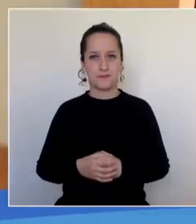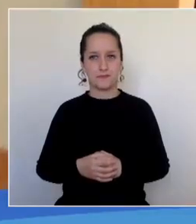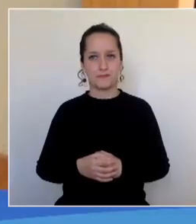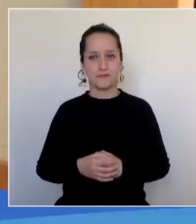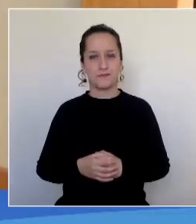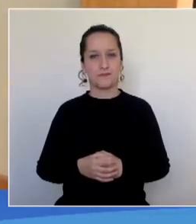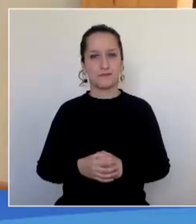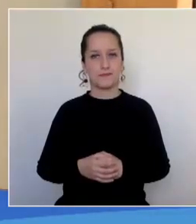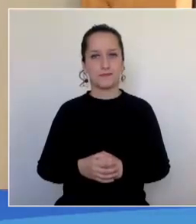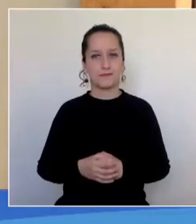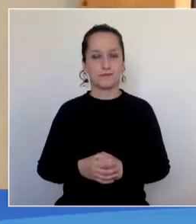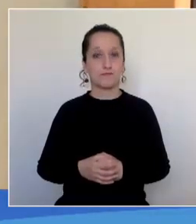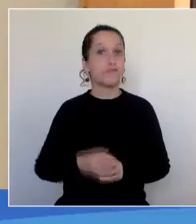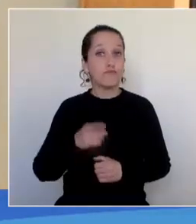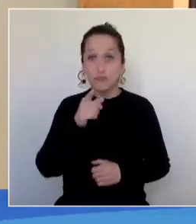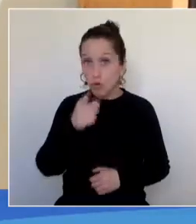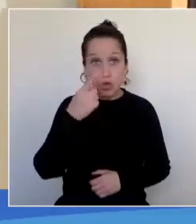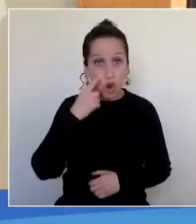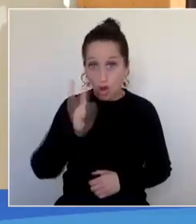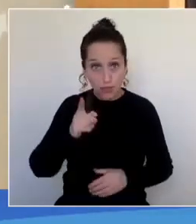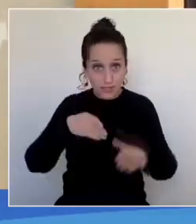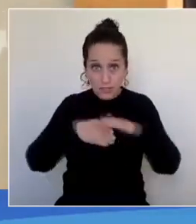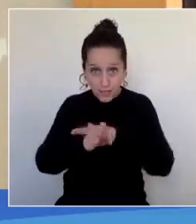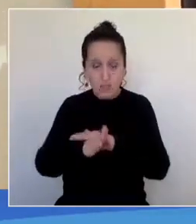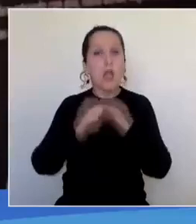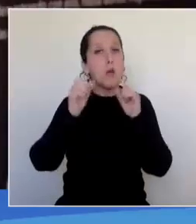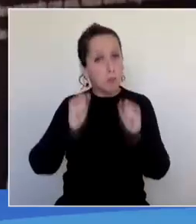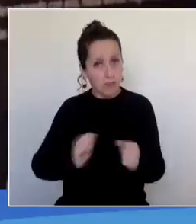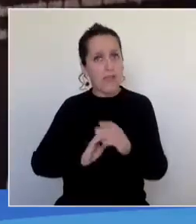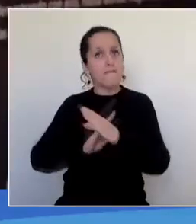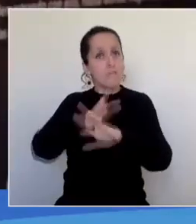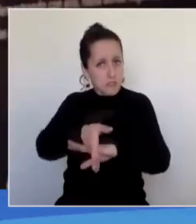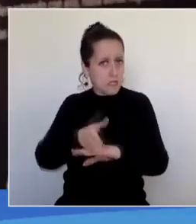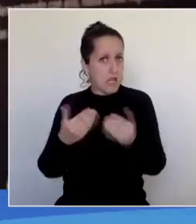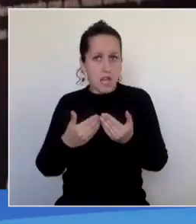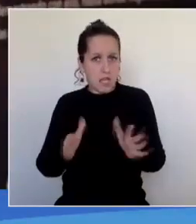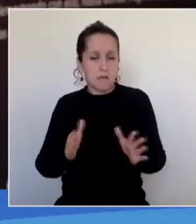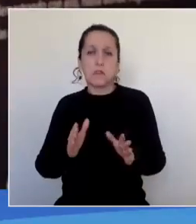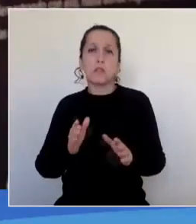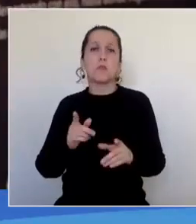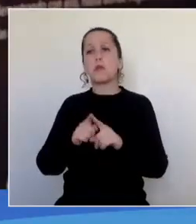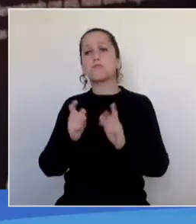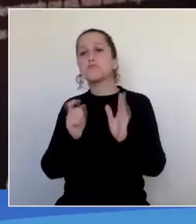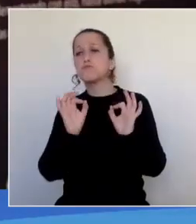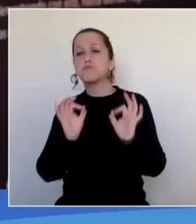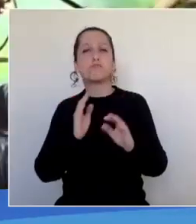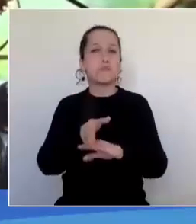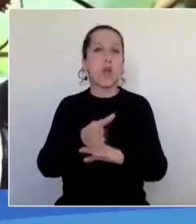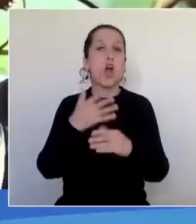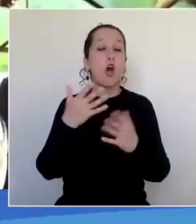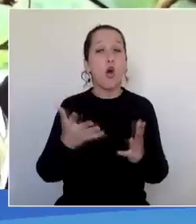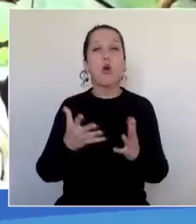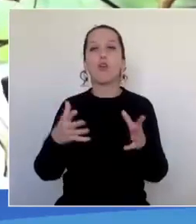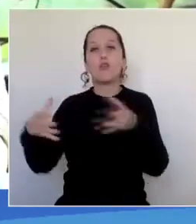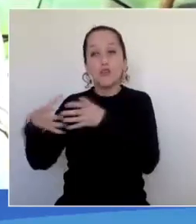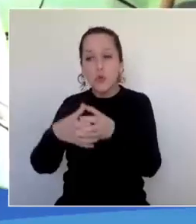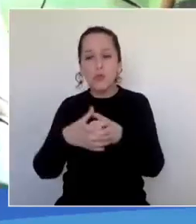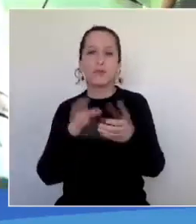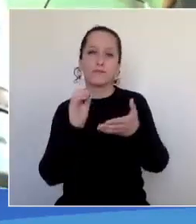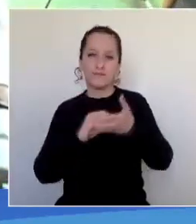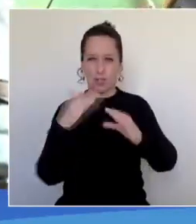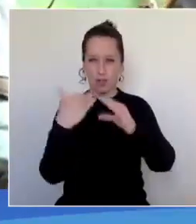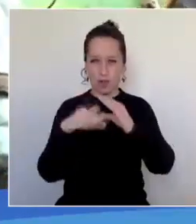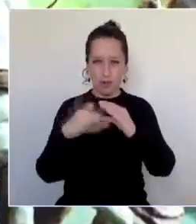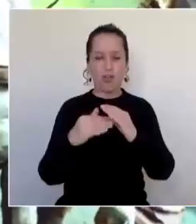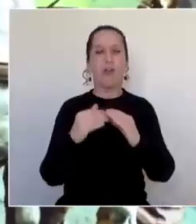Si aún no conoces nuestra Galería de la Historia, puedes realizar visitas libres o agendar visitas guiadas para delegaciones al correo